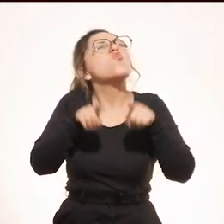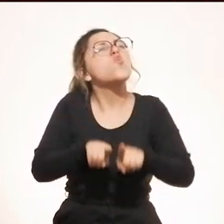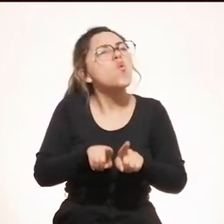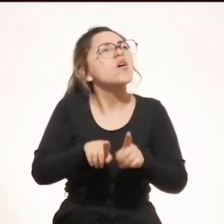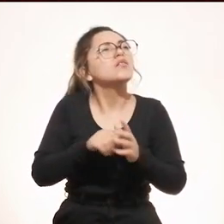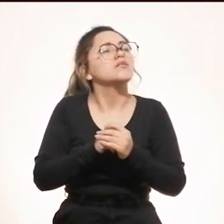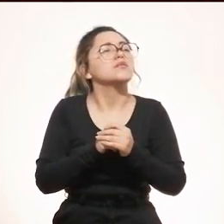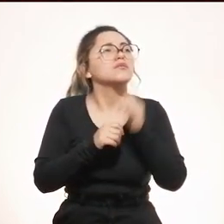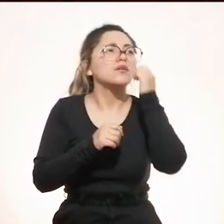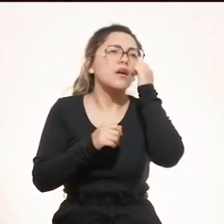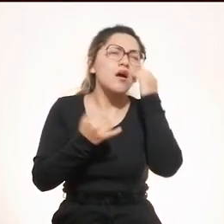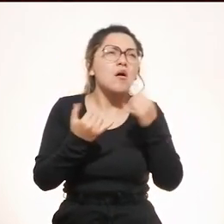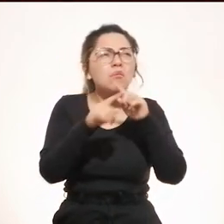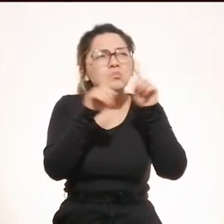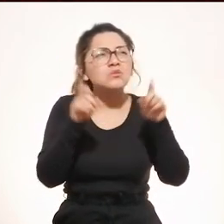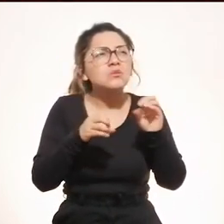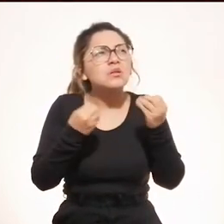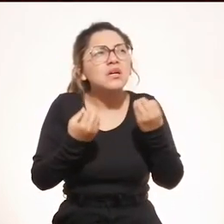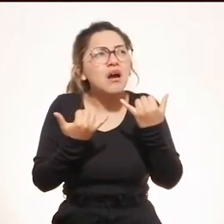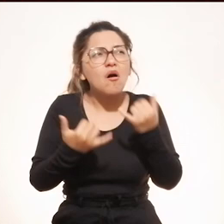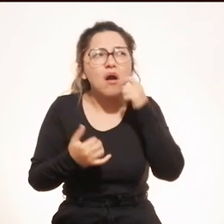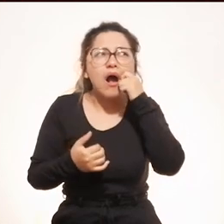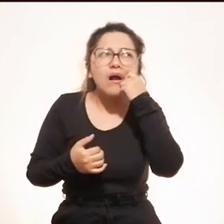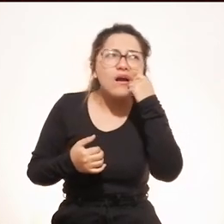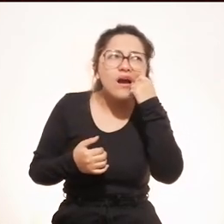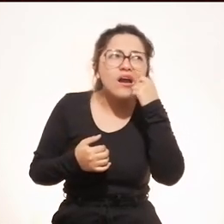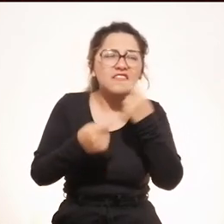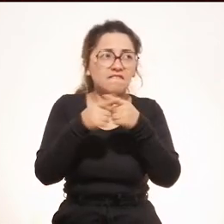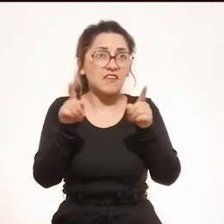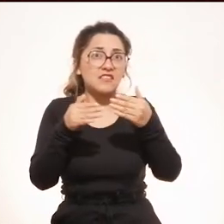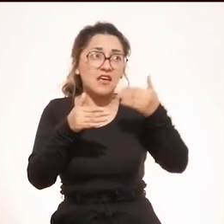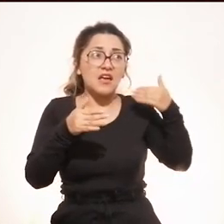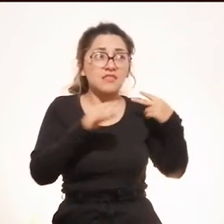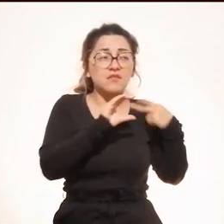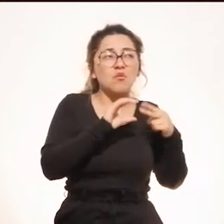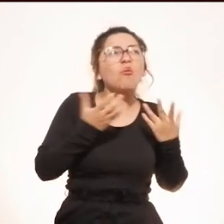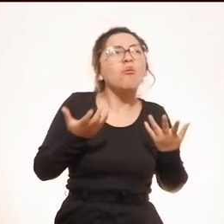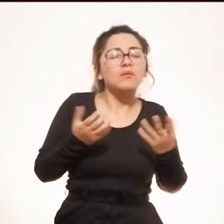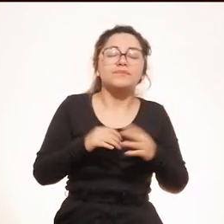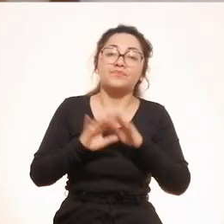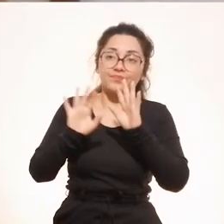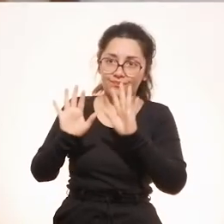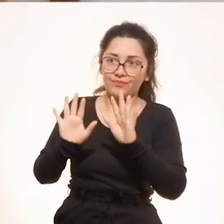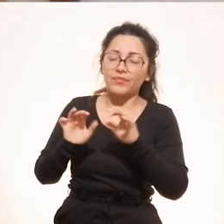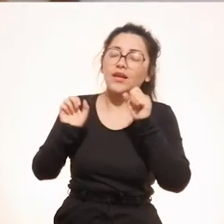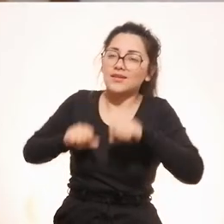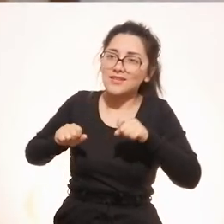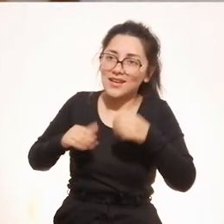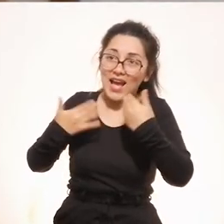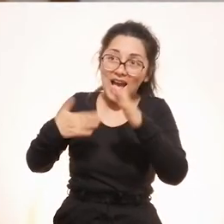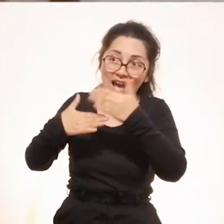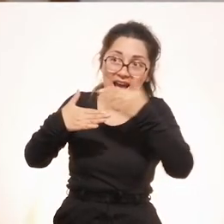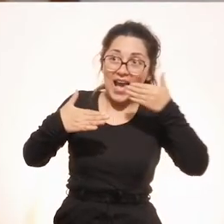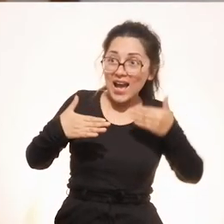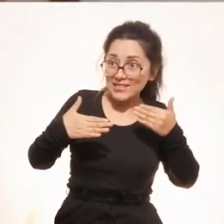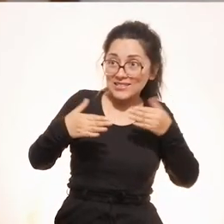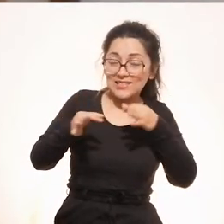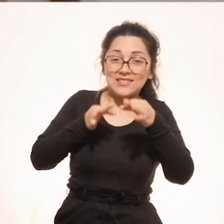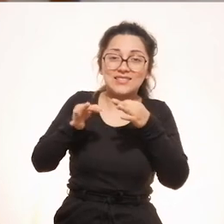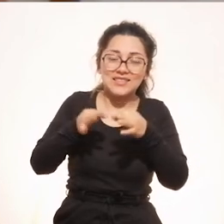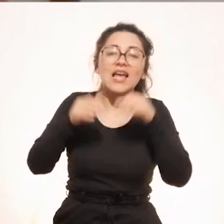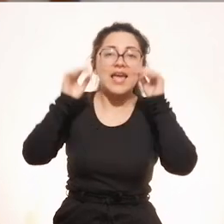puede ser presencial, a diferencia de los otros que se han dado ya? Como lo hemos mencionado,